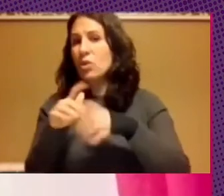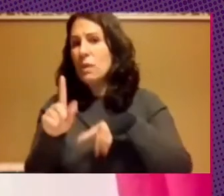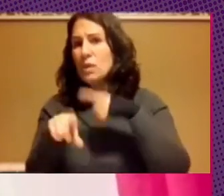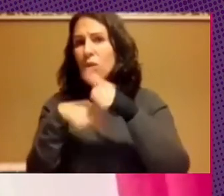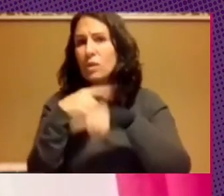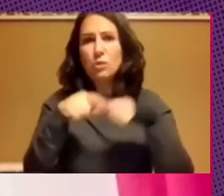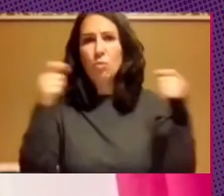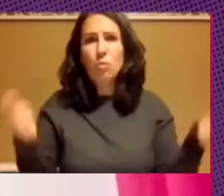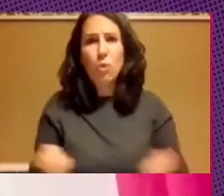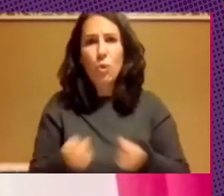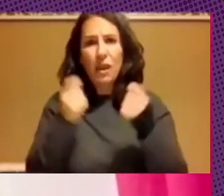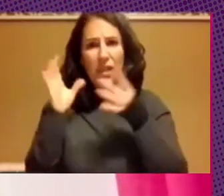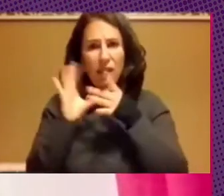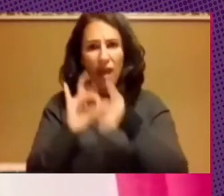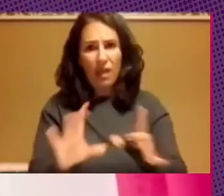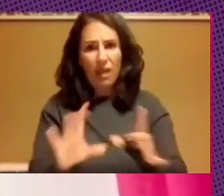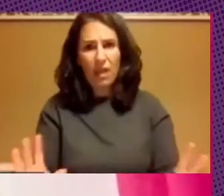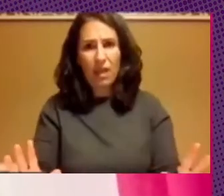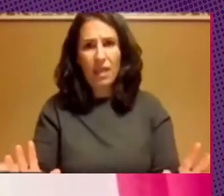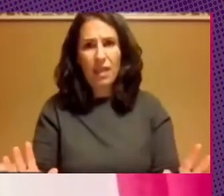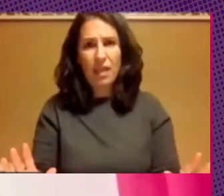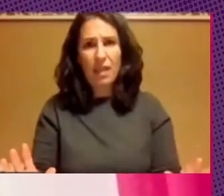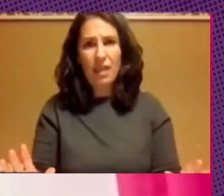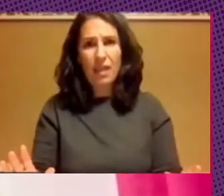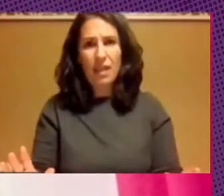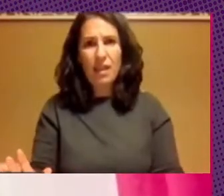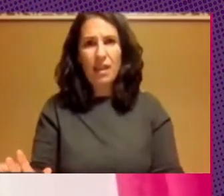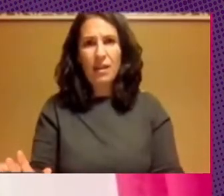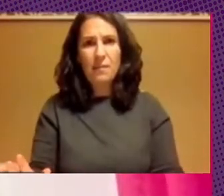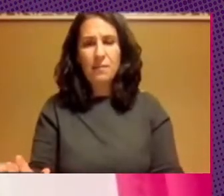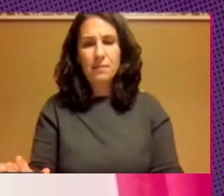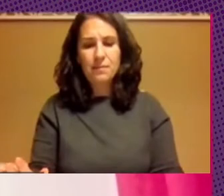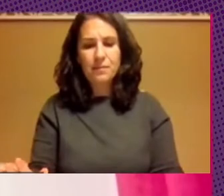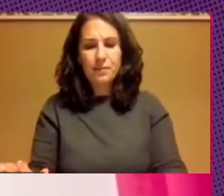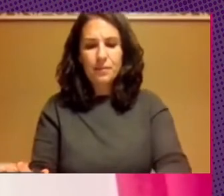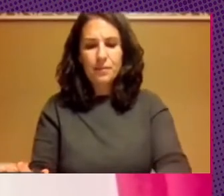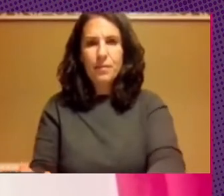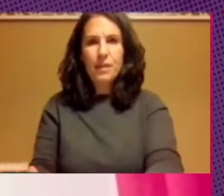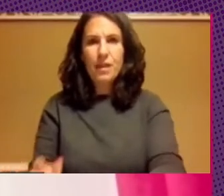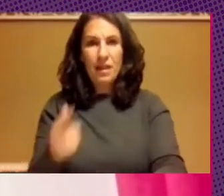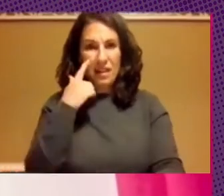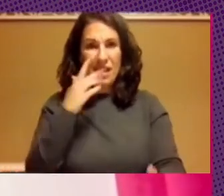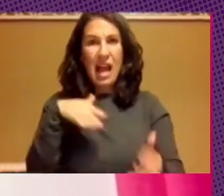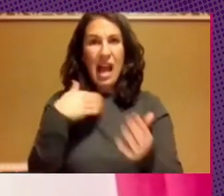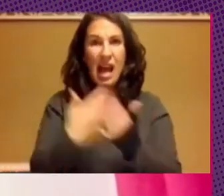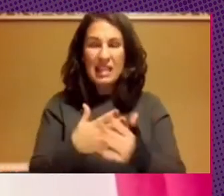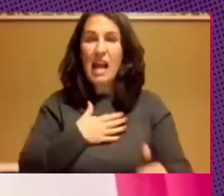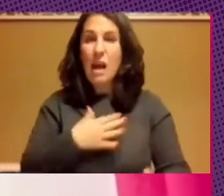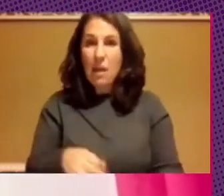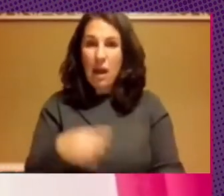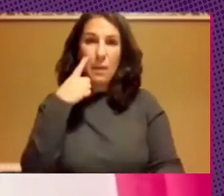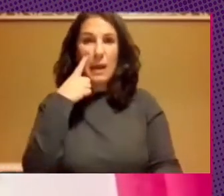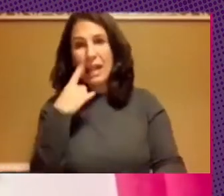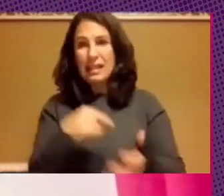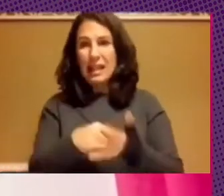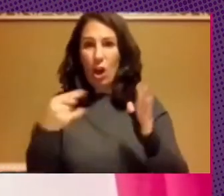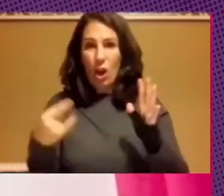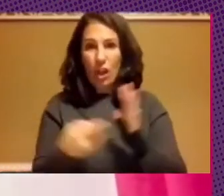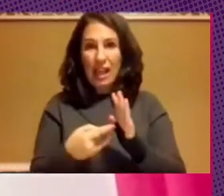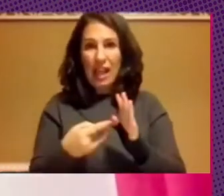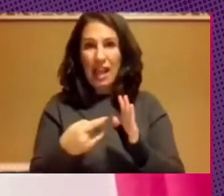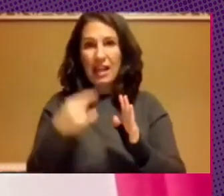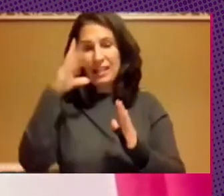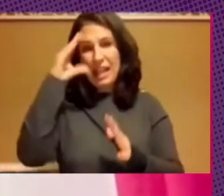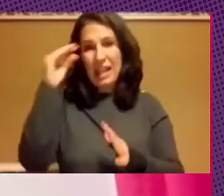empieza a aparecer publicidad vinculada de tal manera te es capaz de vigilar la tecnología y la inteligencia artificial